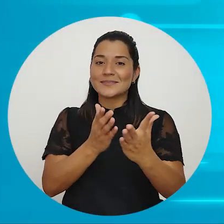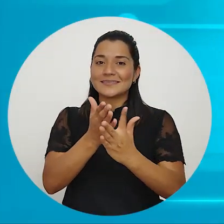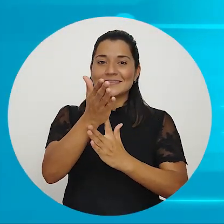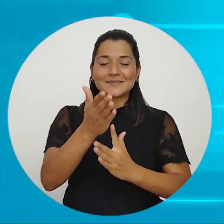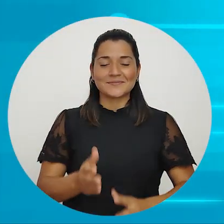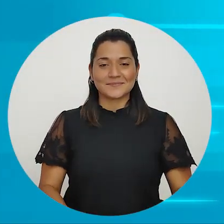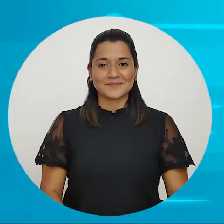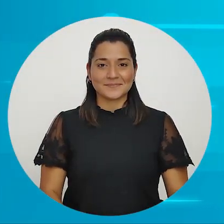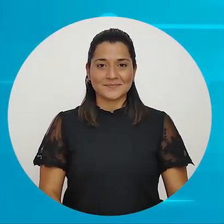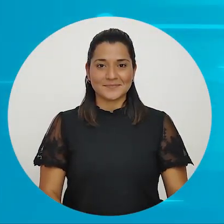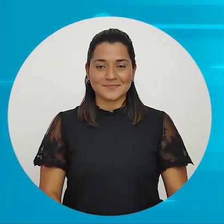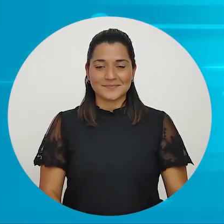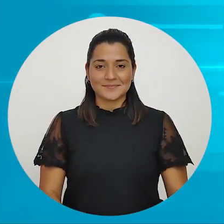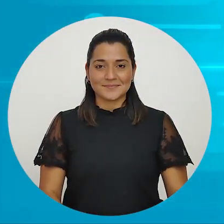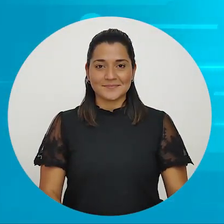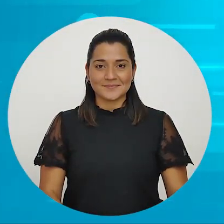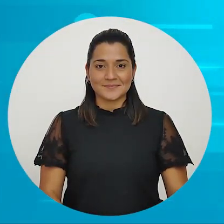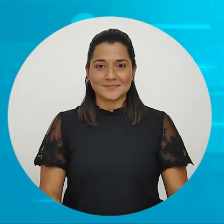Democracia a la mano.